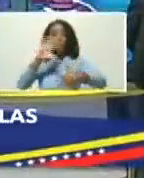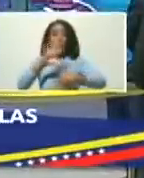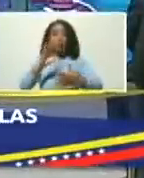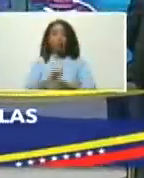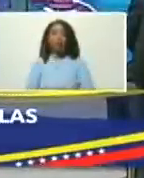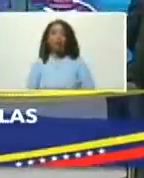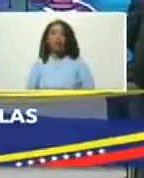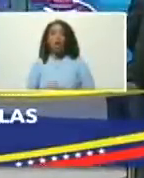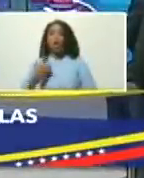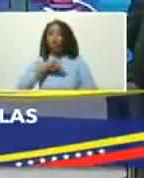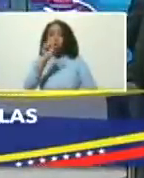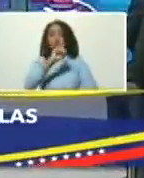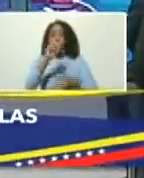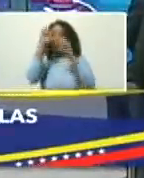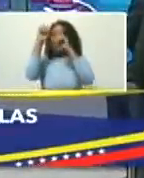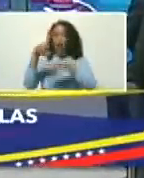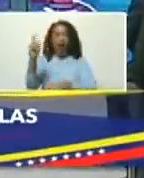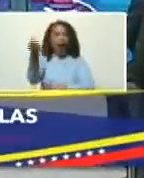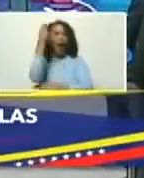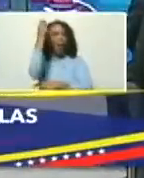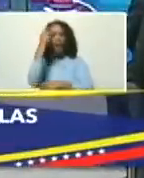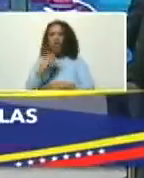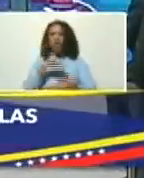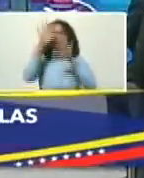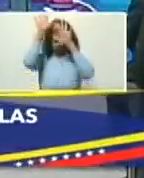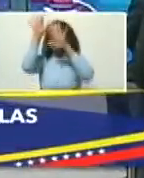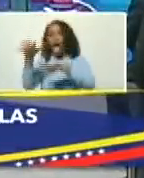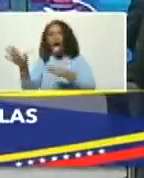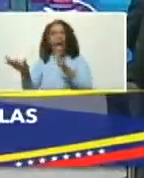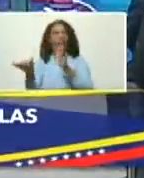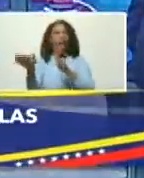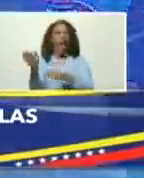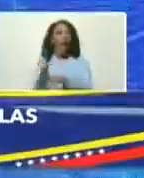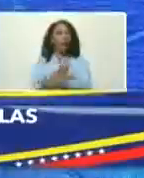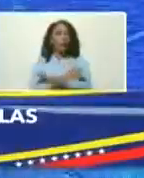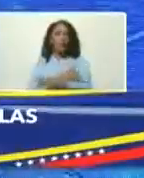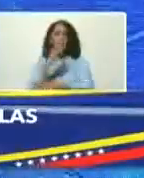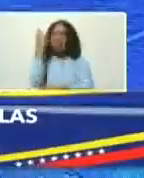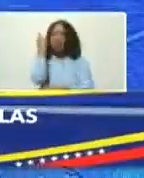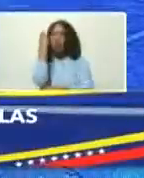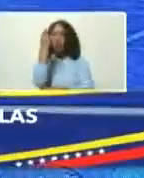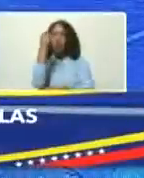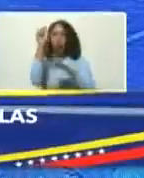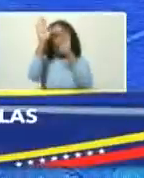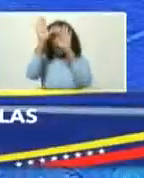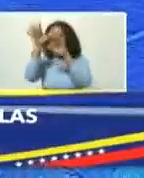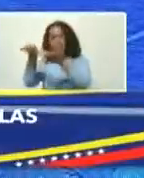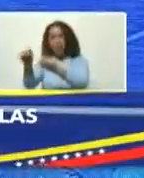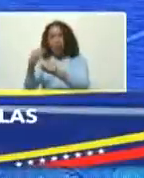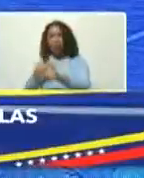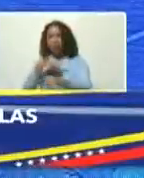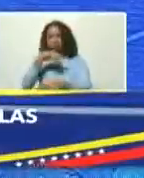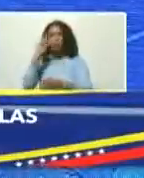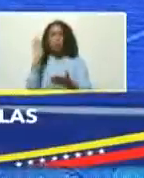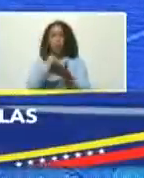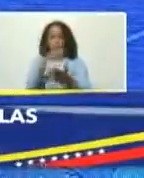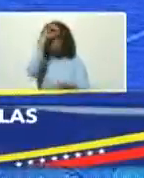no nos rendimos ni jamás nos rendiríamos ante ningún imperio sino que nos pusimos a trabajar